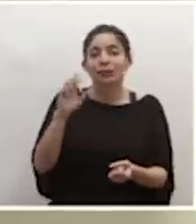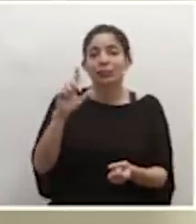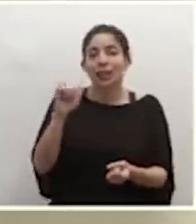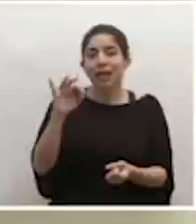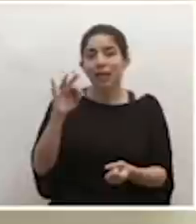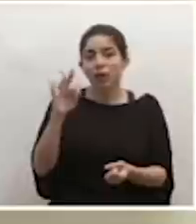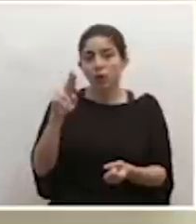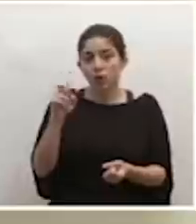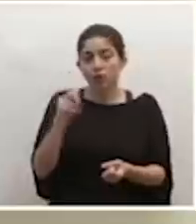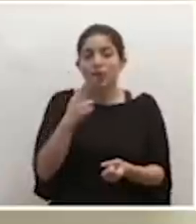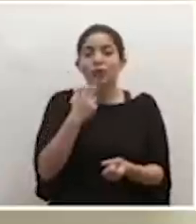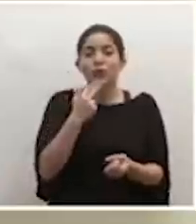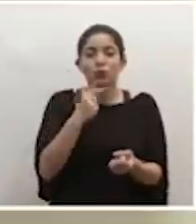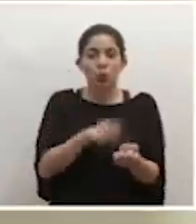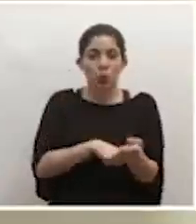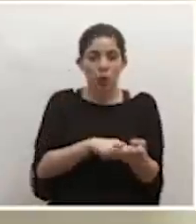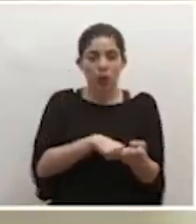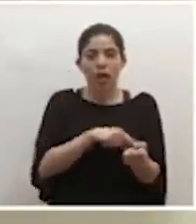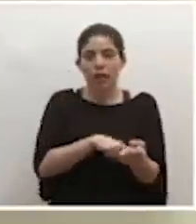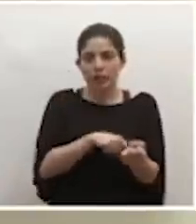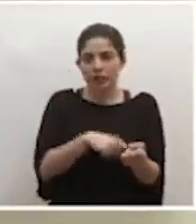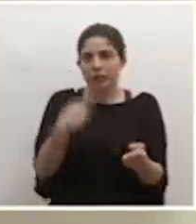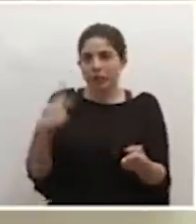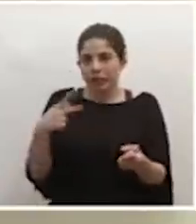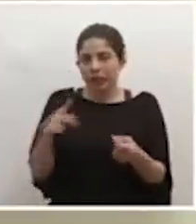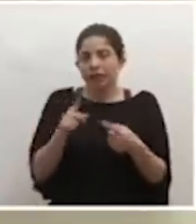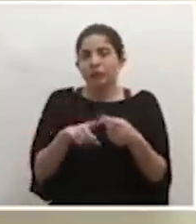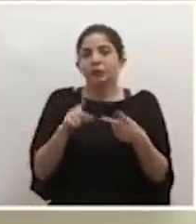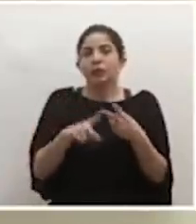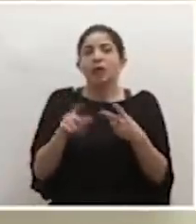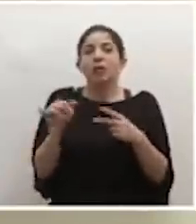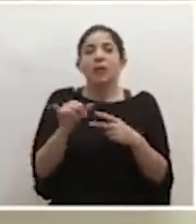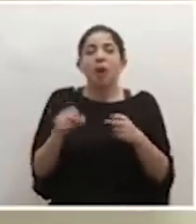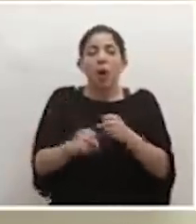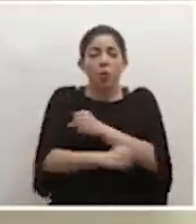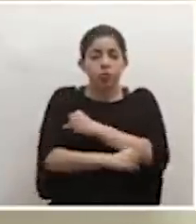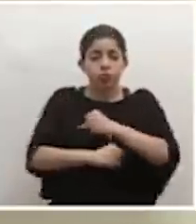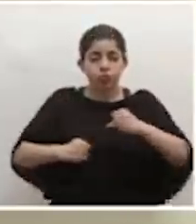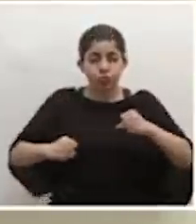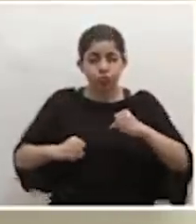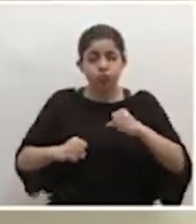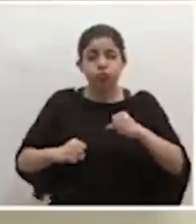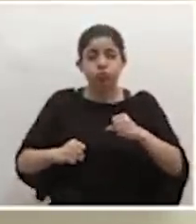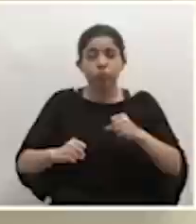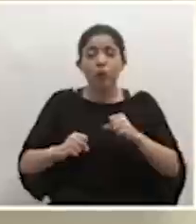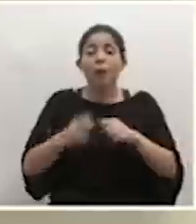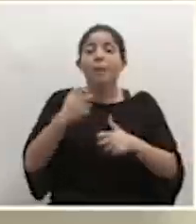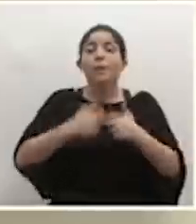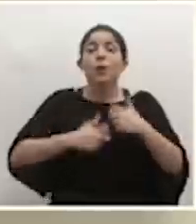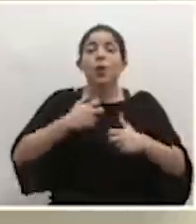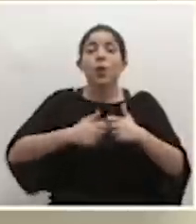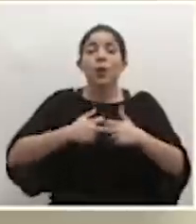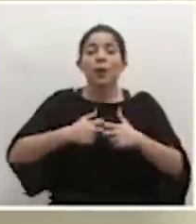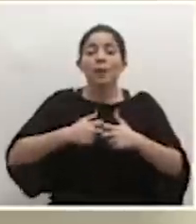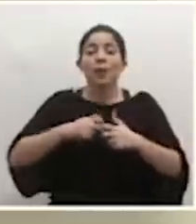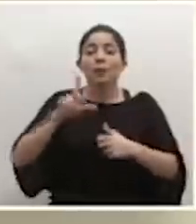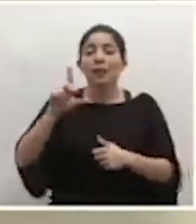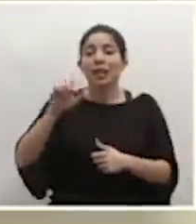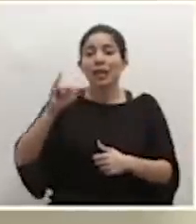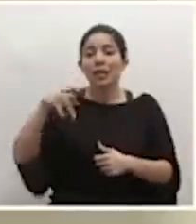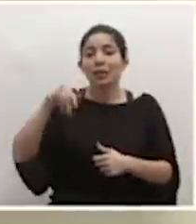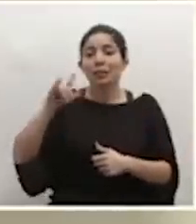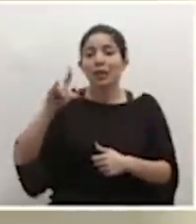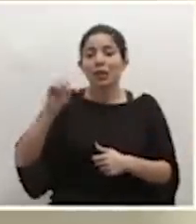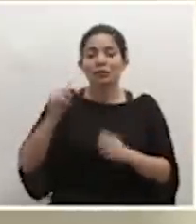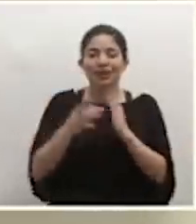lo que es el azúcar en la sangre. También la obesidad, problemas con el manejo de los lípidos, por